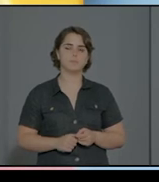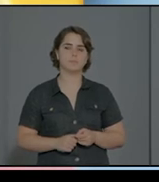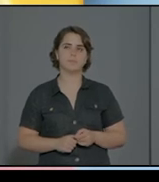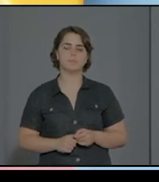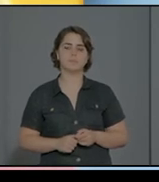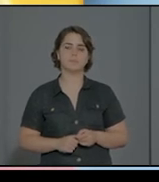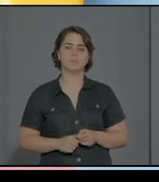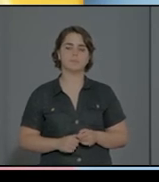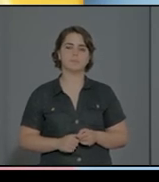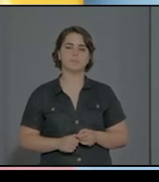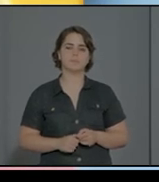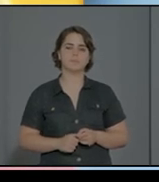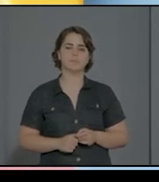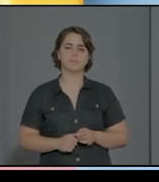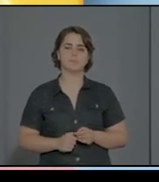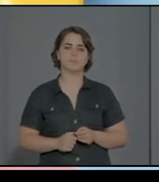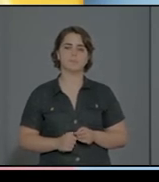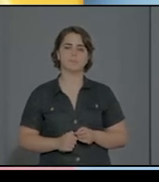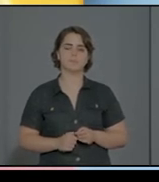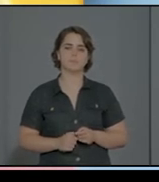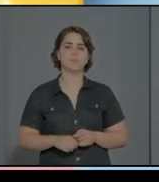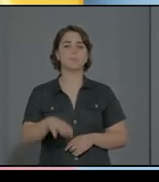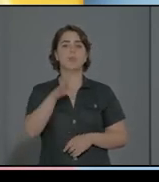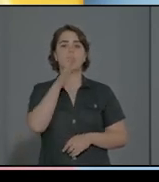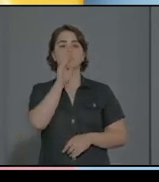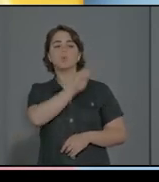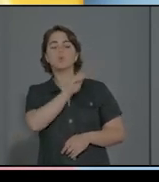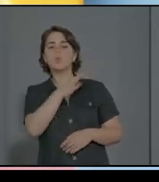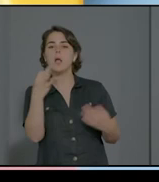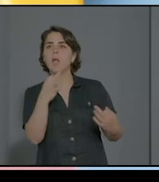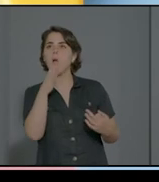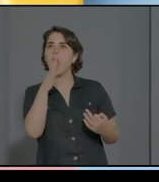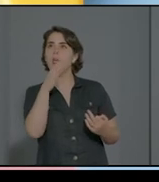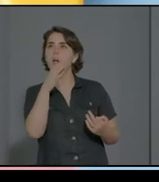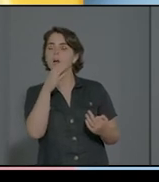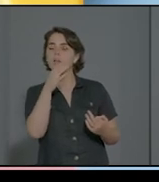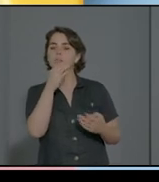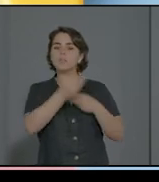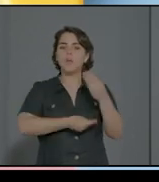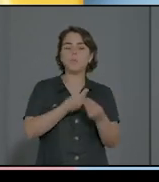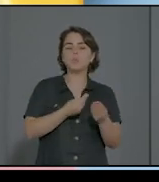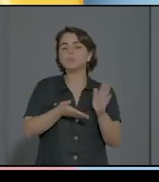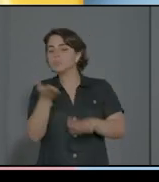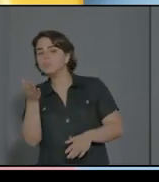Le está preguntando qué hacemos, a dónde vamos. Es decir,